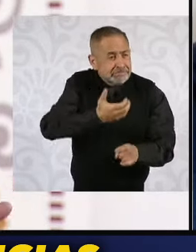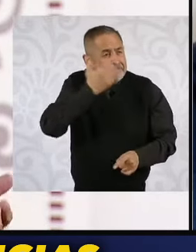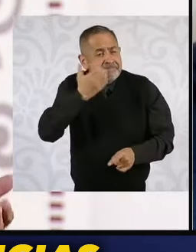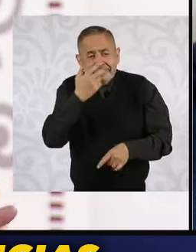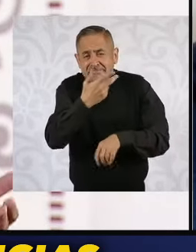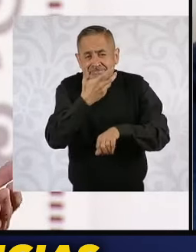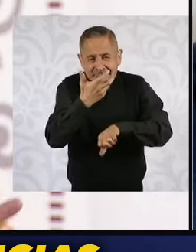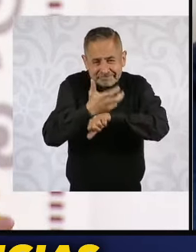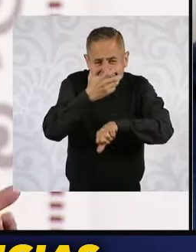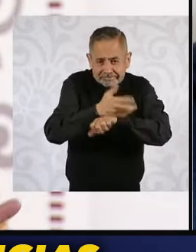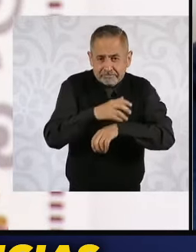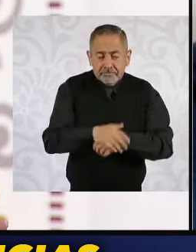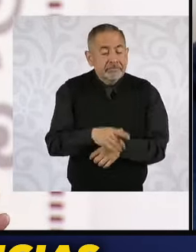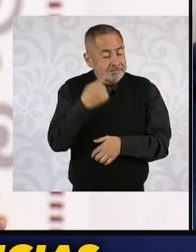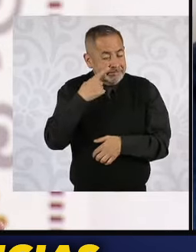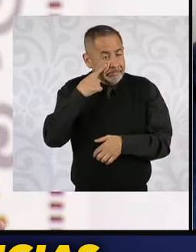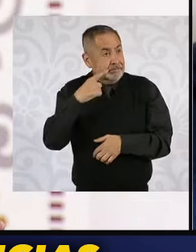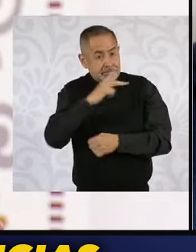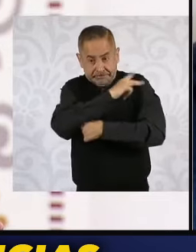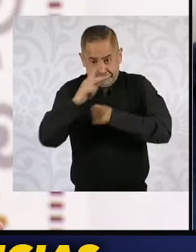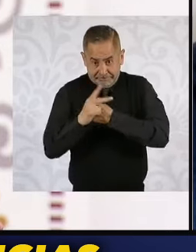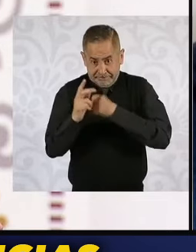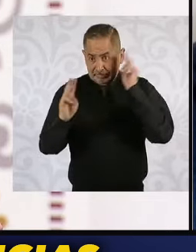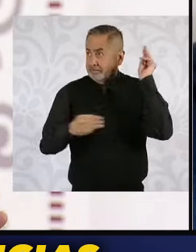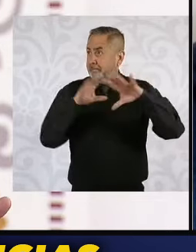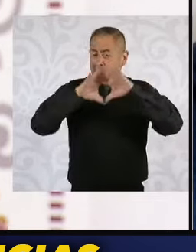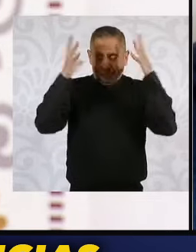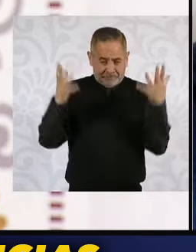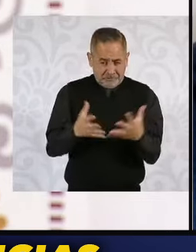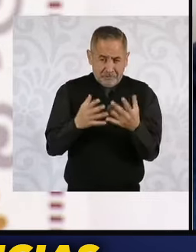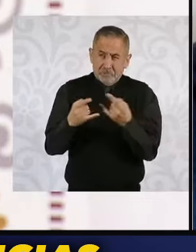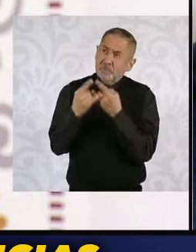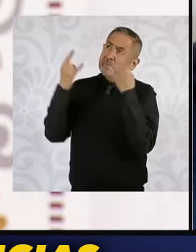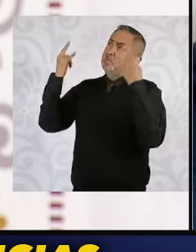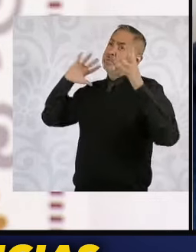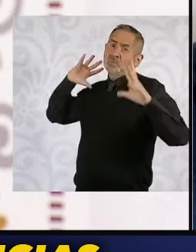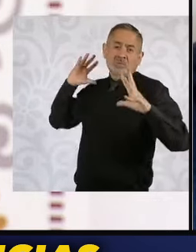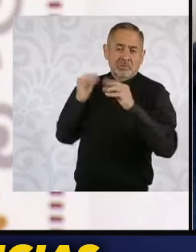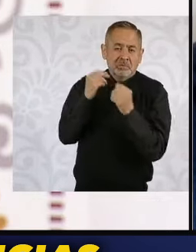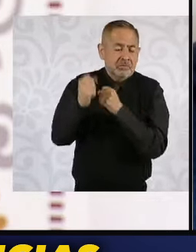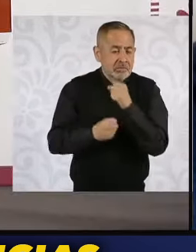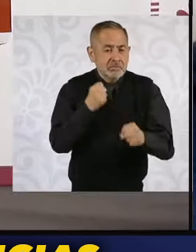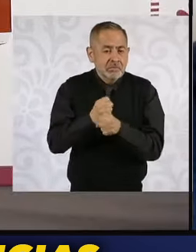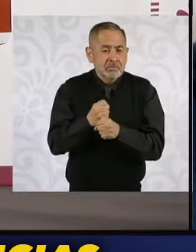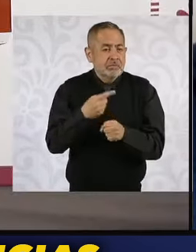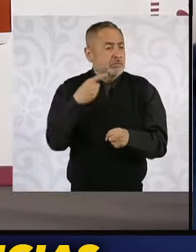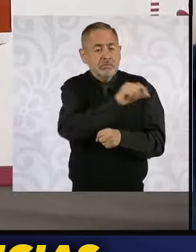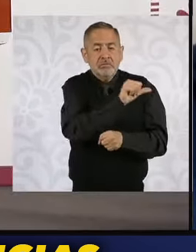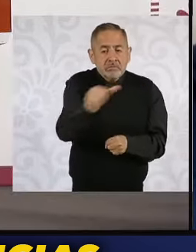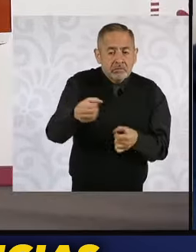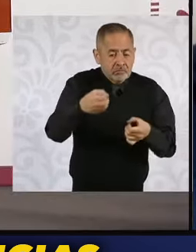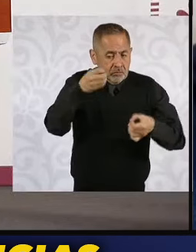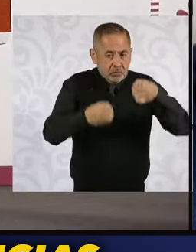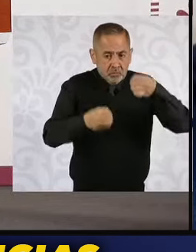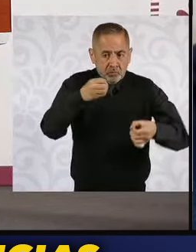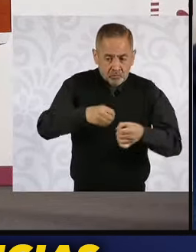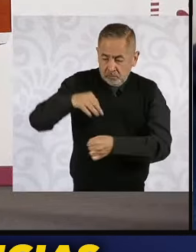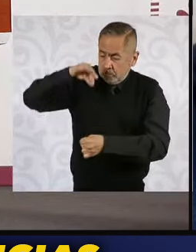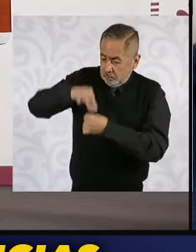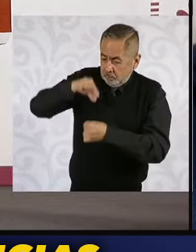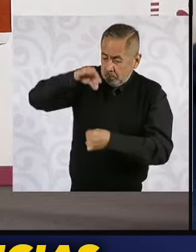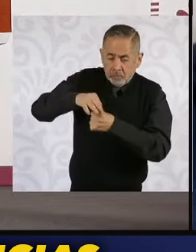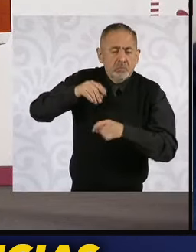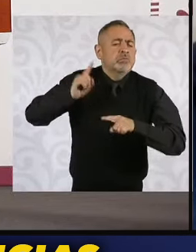el país que más elige jueces históricamente ha sido Estados Unidos, como lo ha dicho la doctora Sempo.